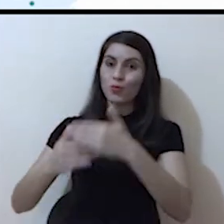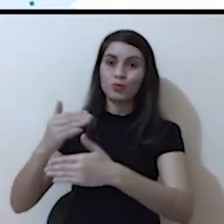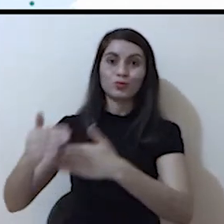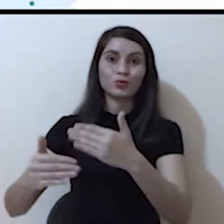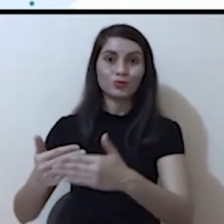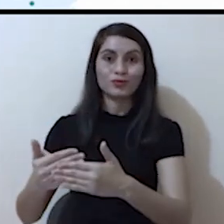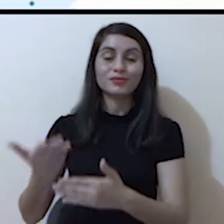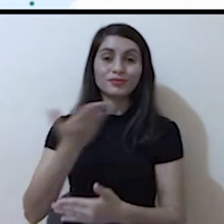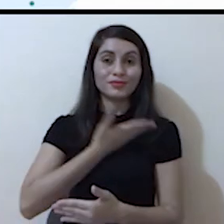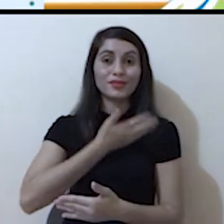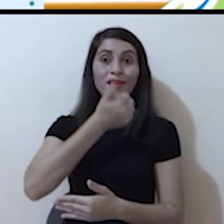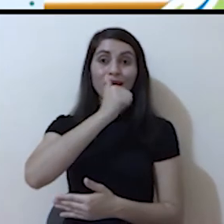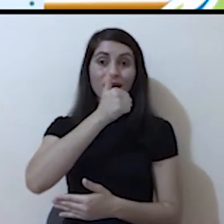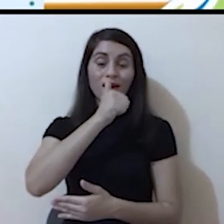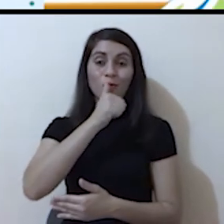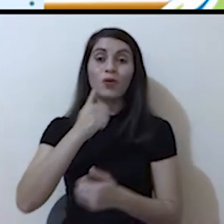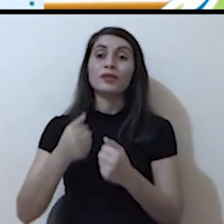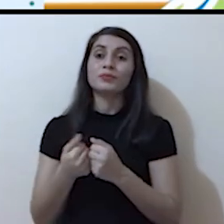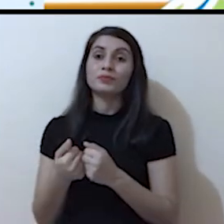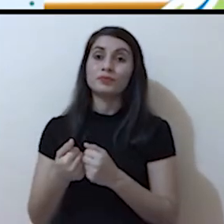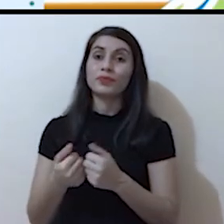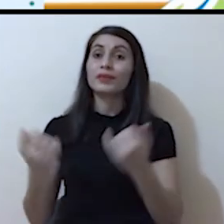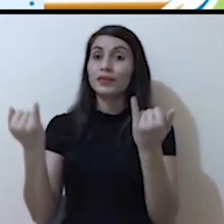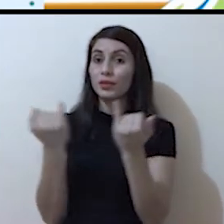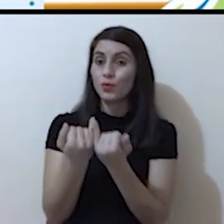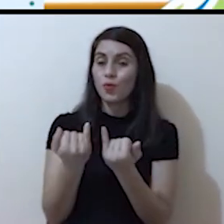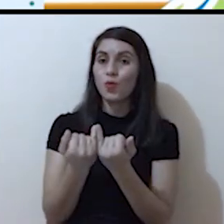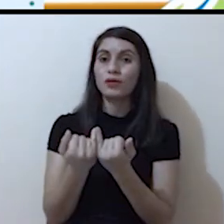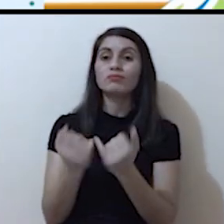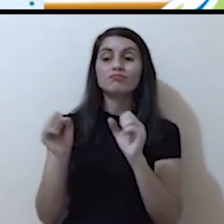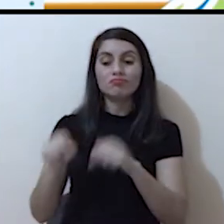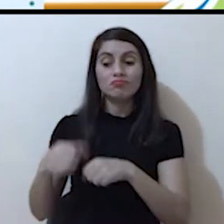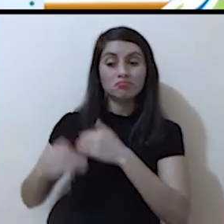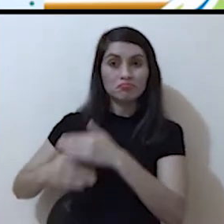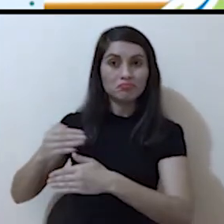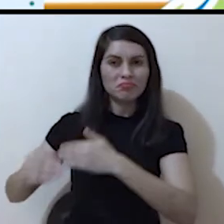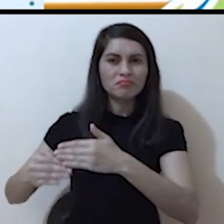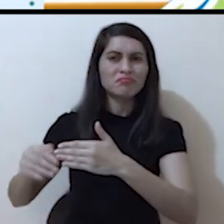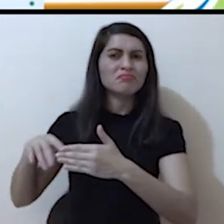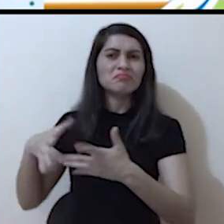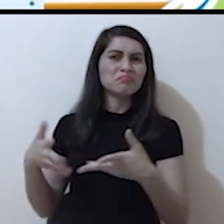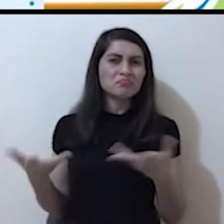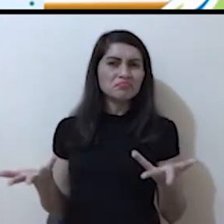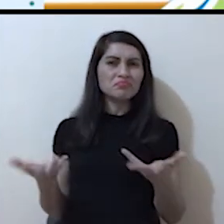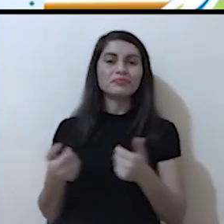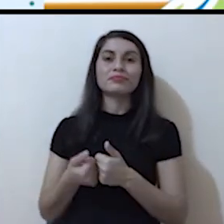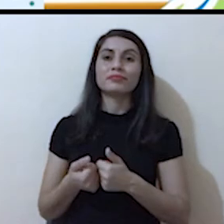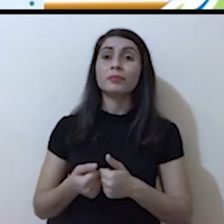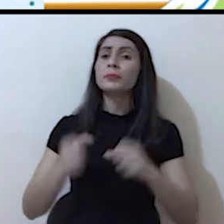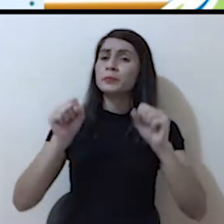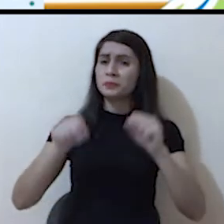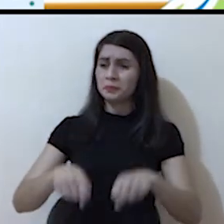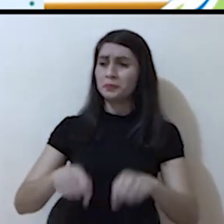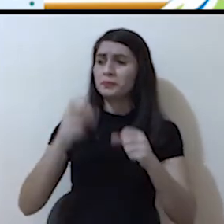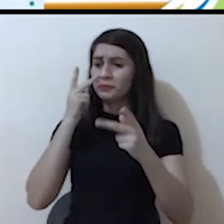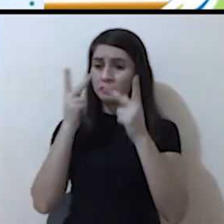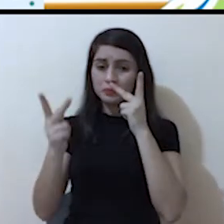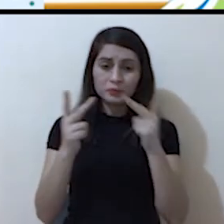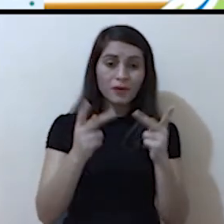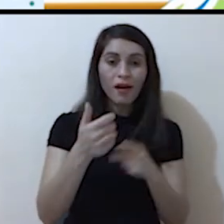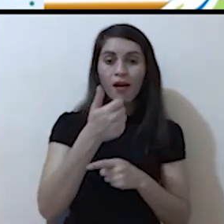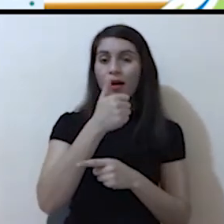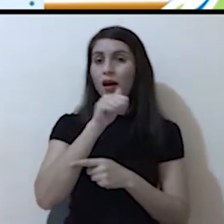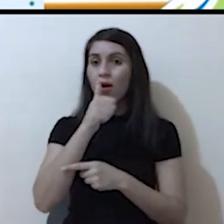diversas fuentes y tiene diversos procesos. ¿Cómo así? Podemos encontrar agua en